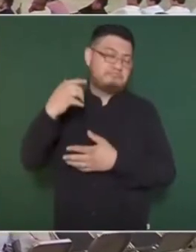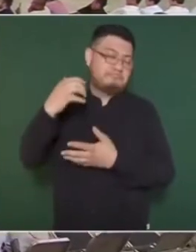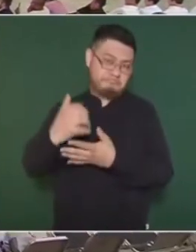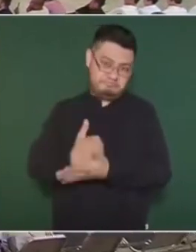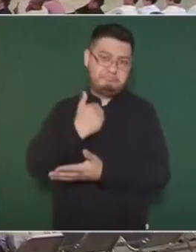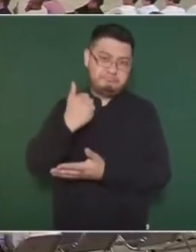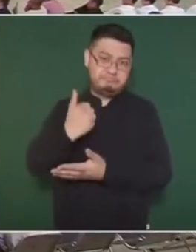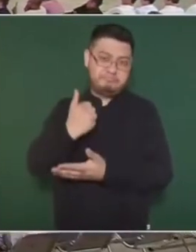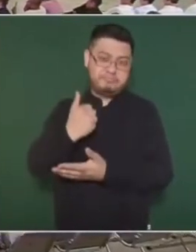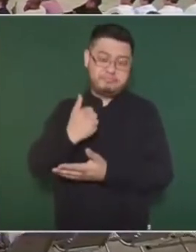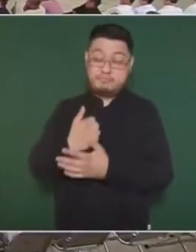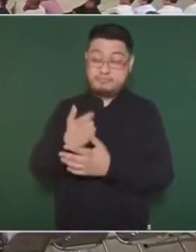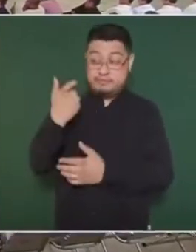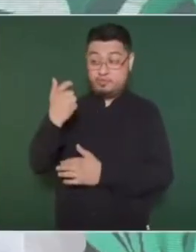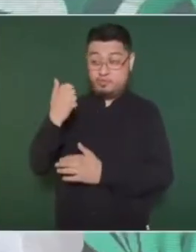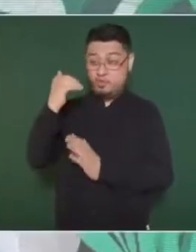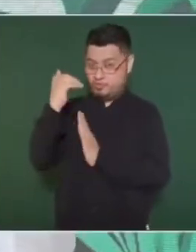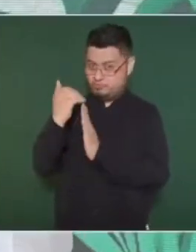que vamos a bajar los sueldos.